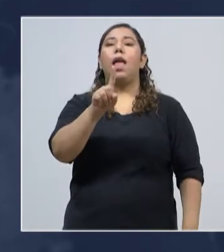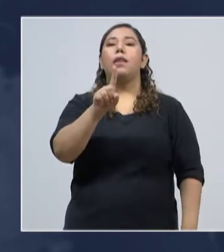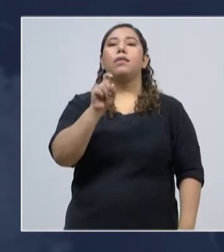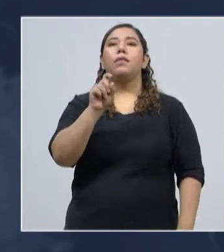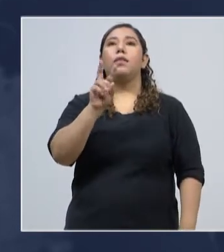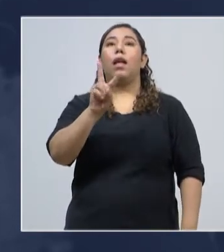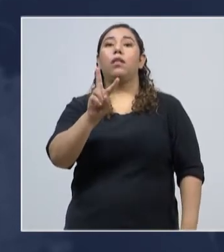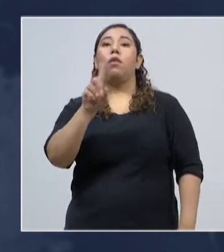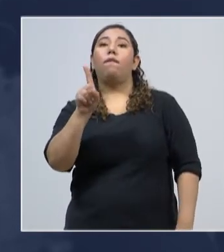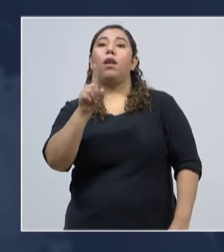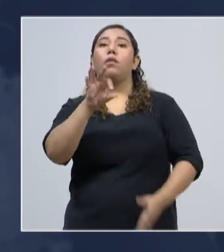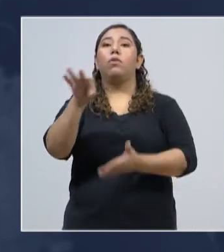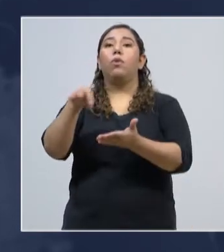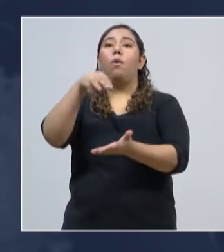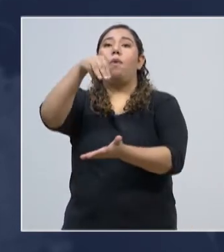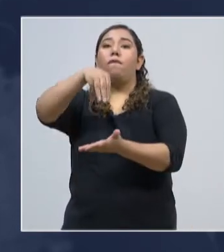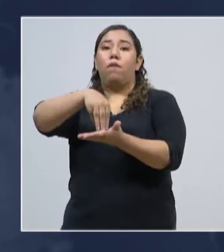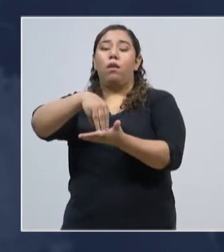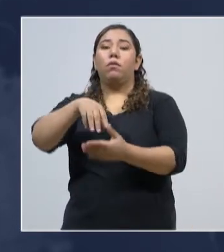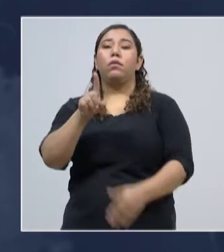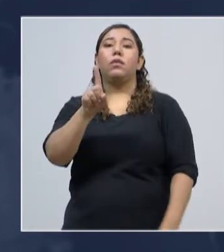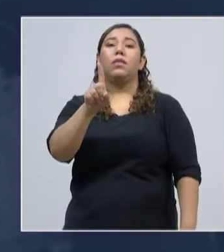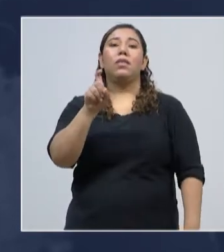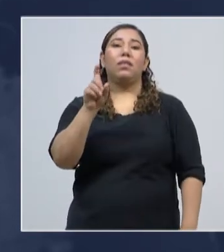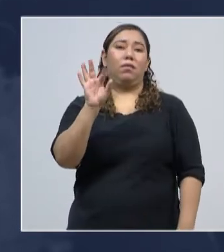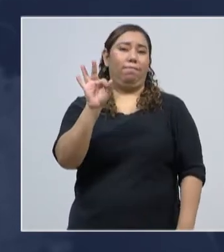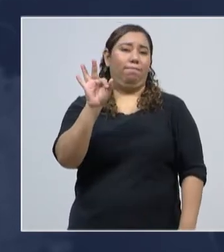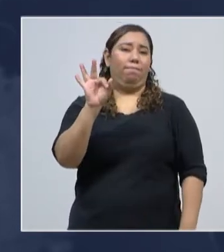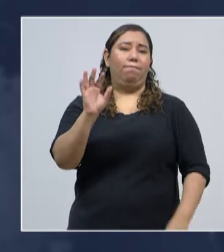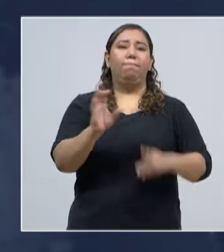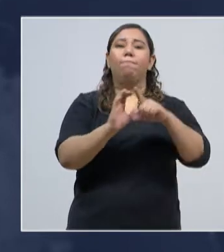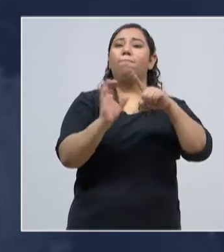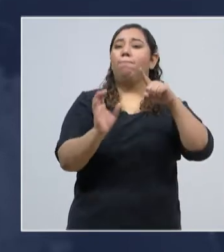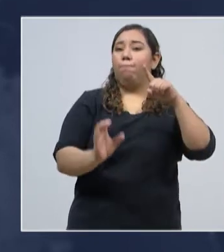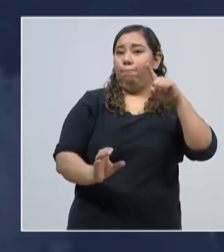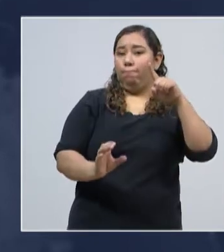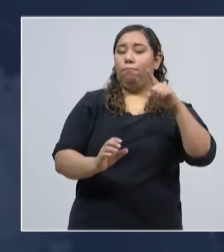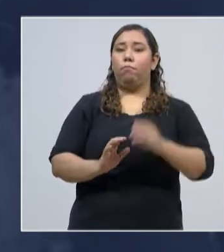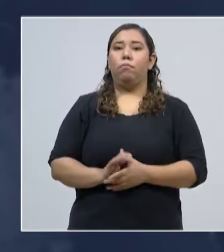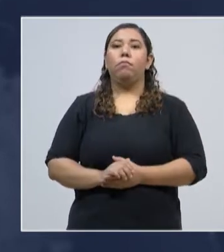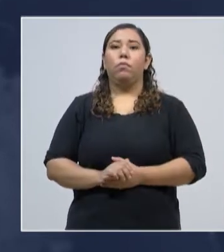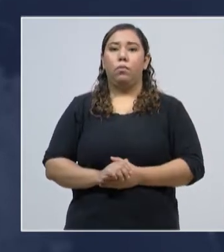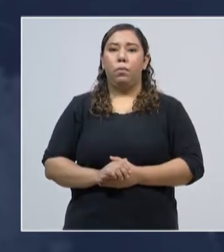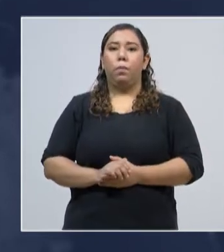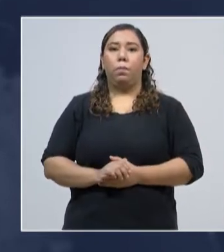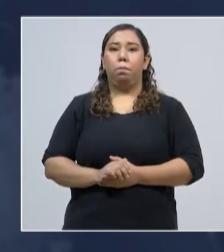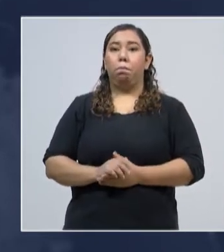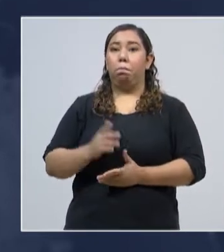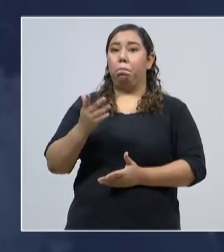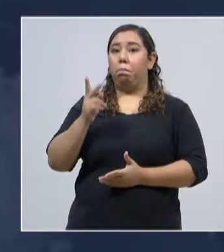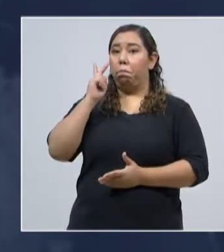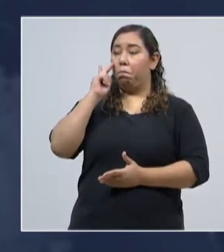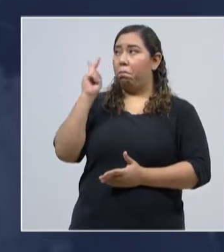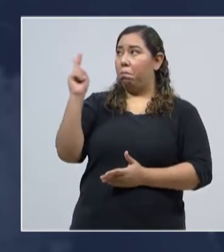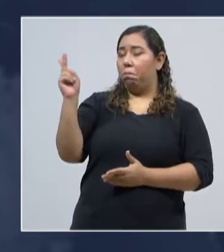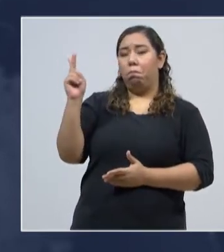Francisco Morazán, 119 para el Departamento de Cortés, y luego vemos en mayor número el resto de departamentos.